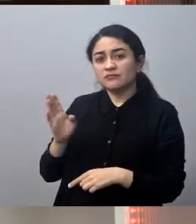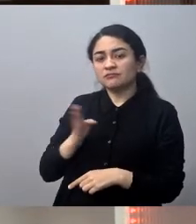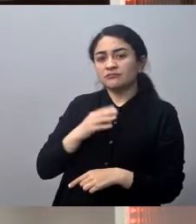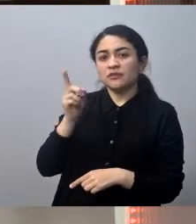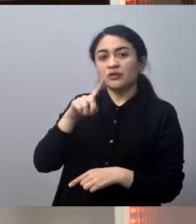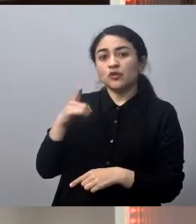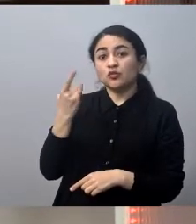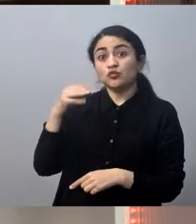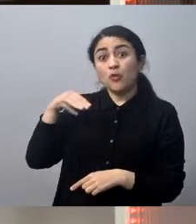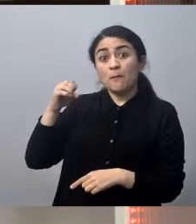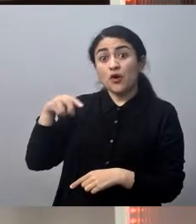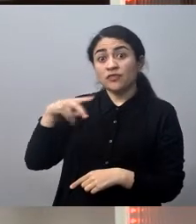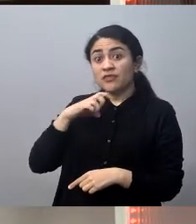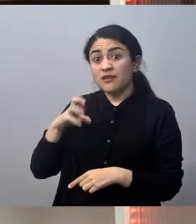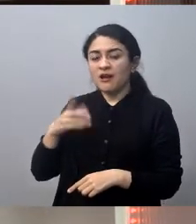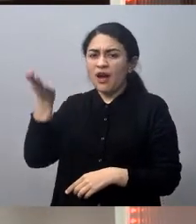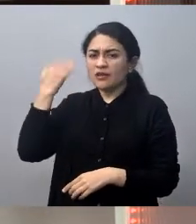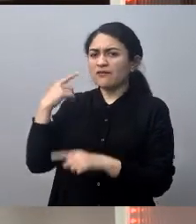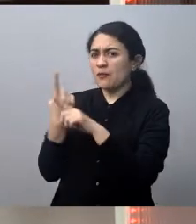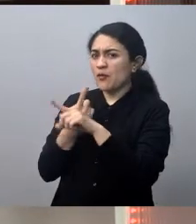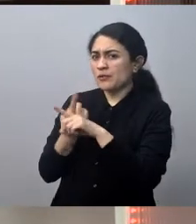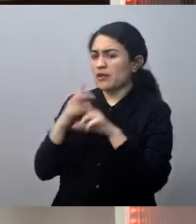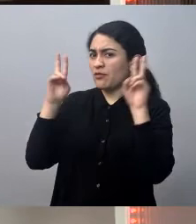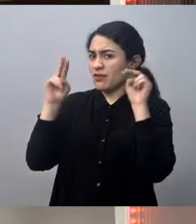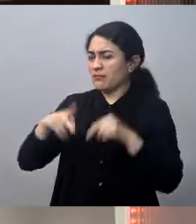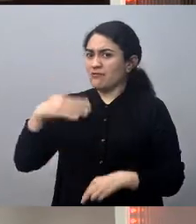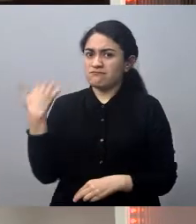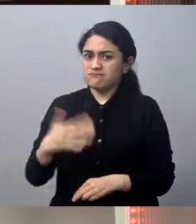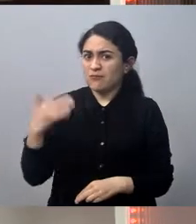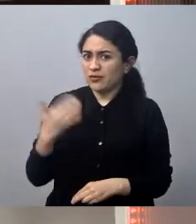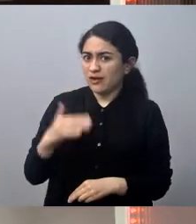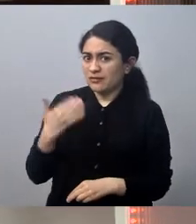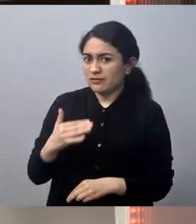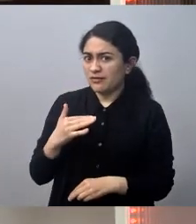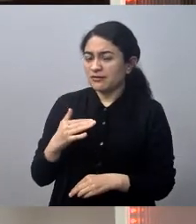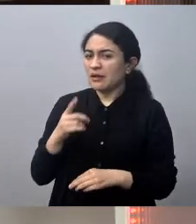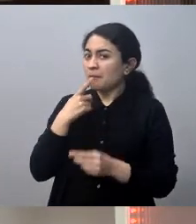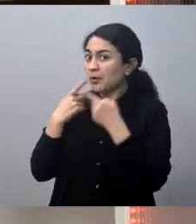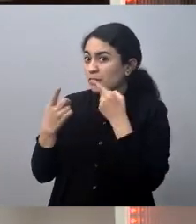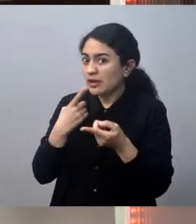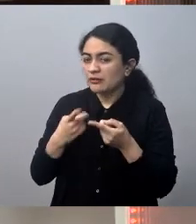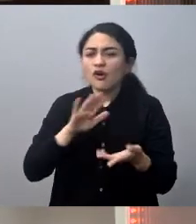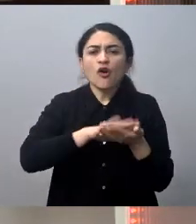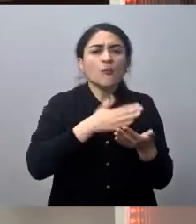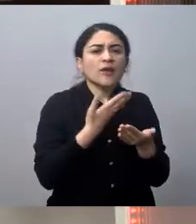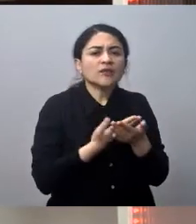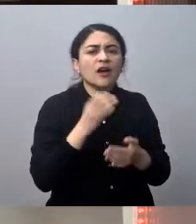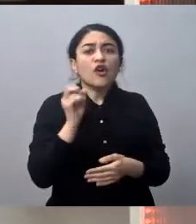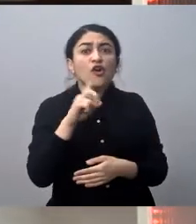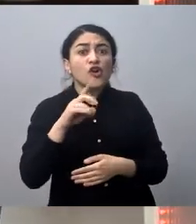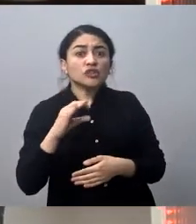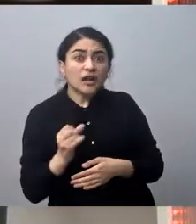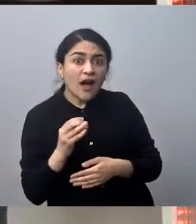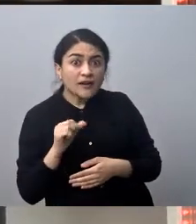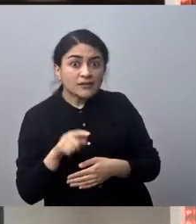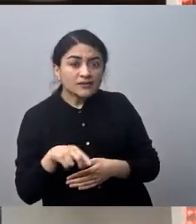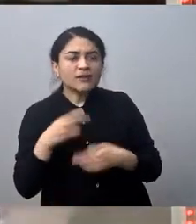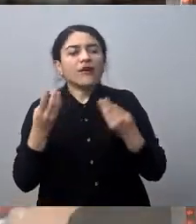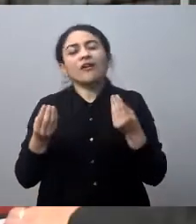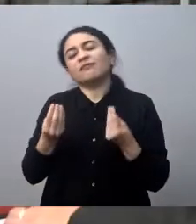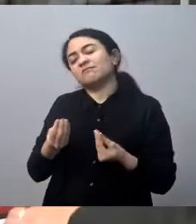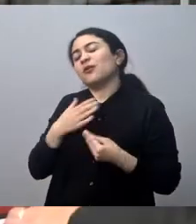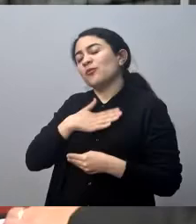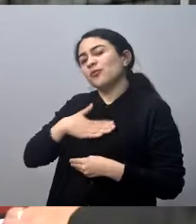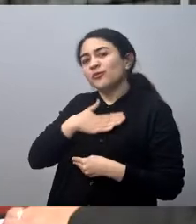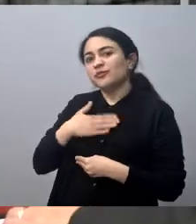hemos tenido la posibilidad antes de dialogar sobre algunos temas que creo que son de importancia de consultarle. ¿Cómo está, Oscar? Un gusto tenerlo acá. Bernardo, muchas